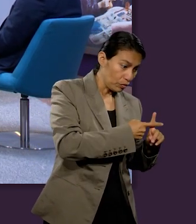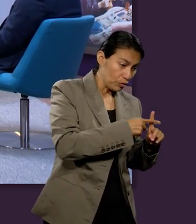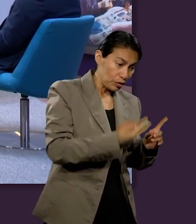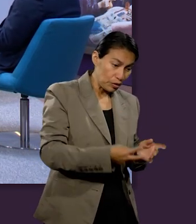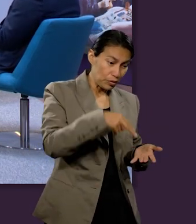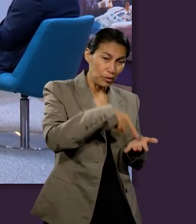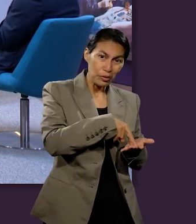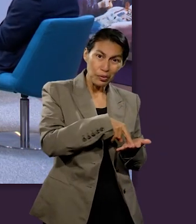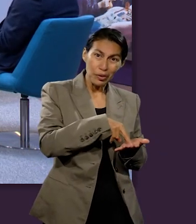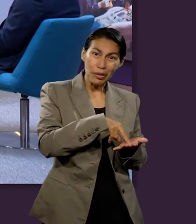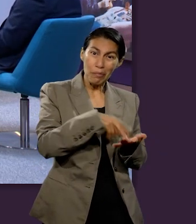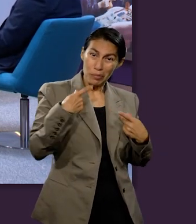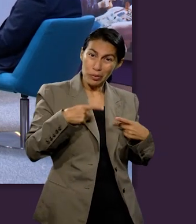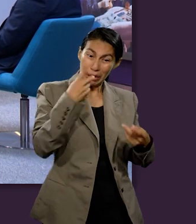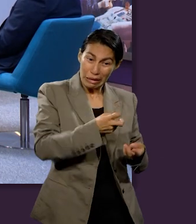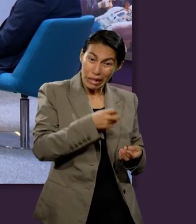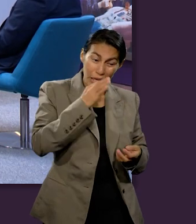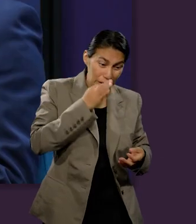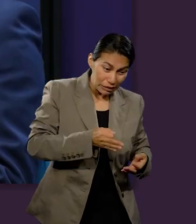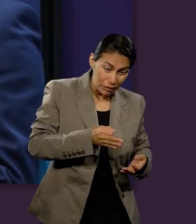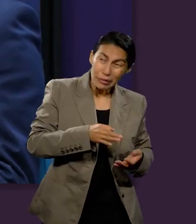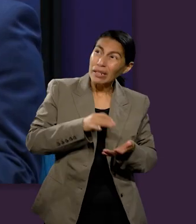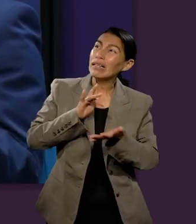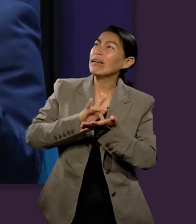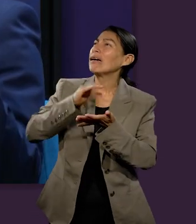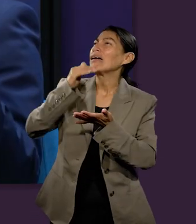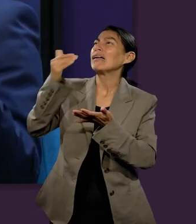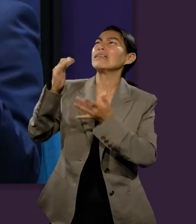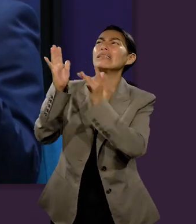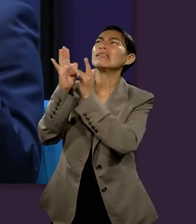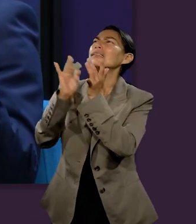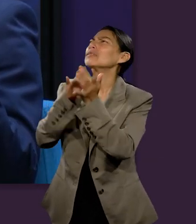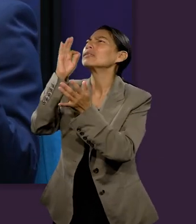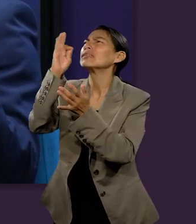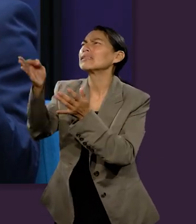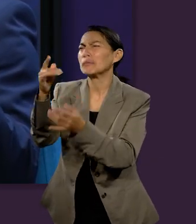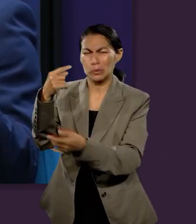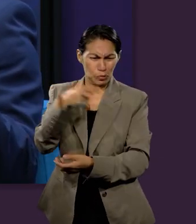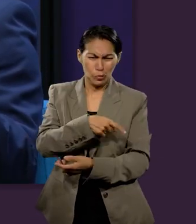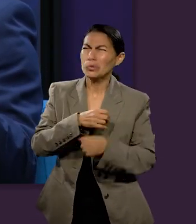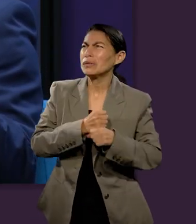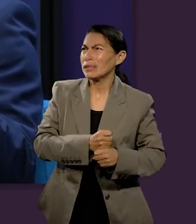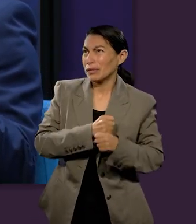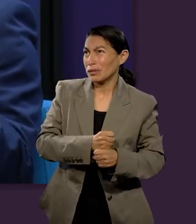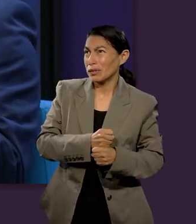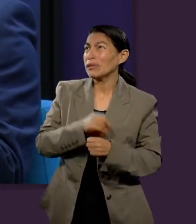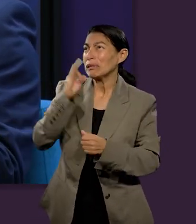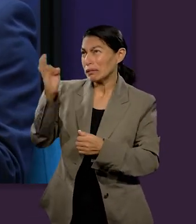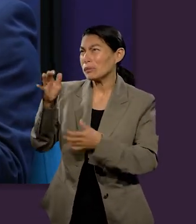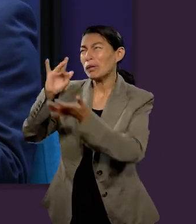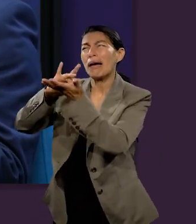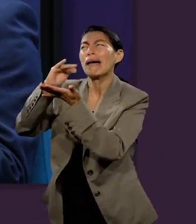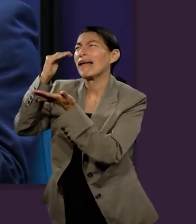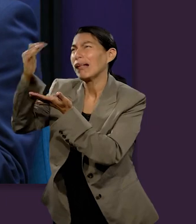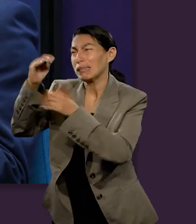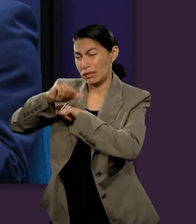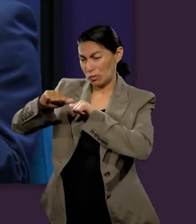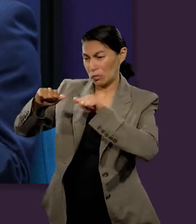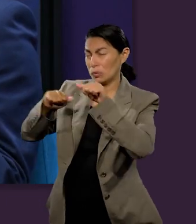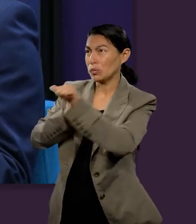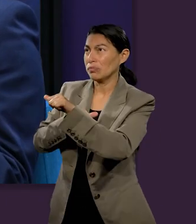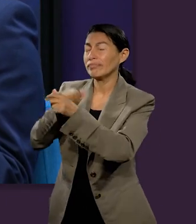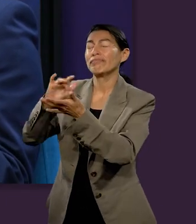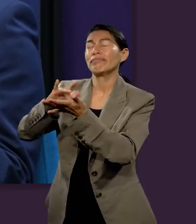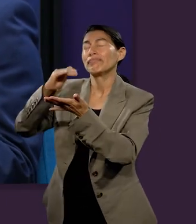por medio de Jesús, podrían ser en el punto en cual